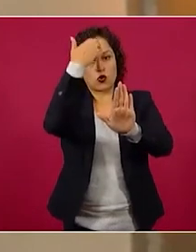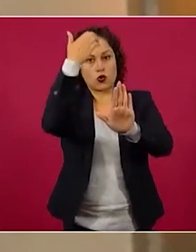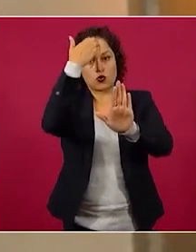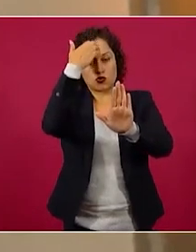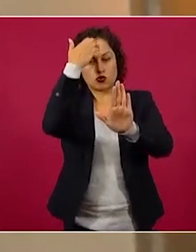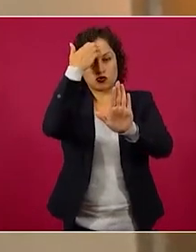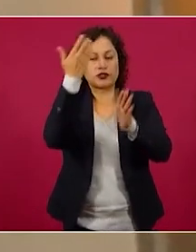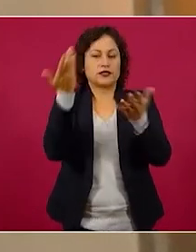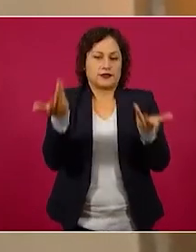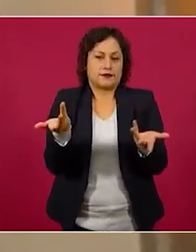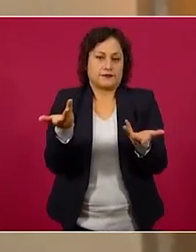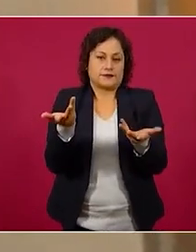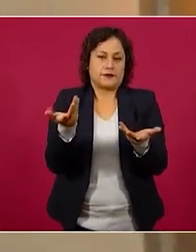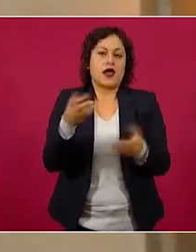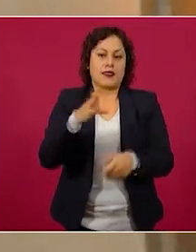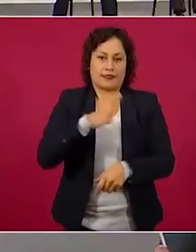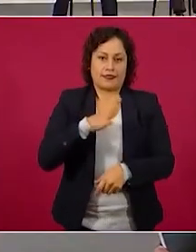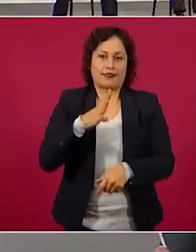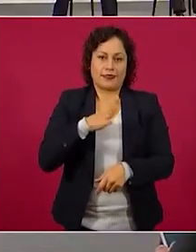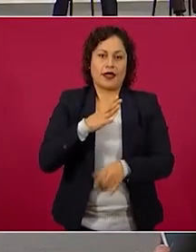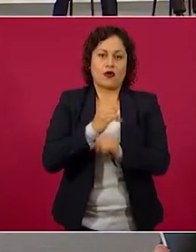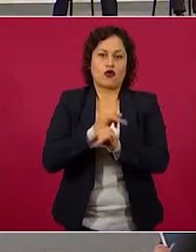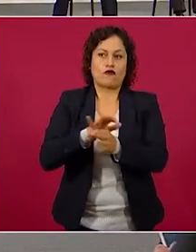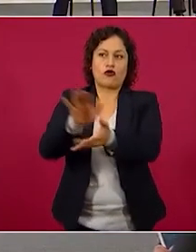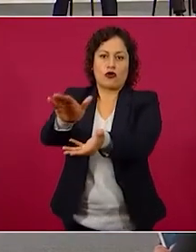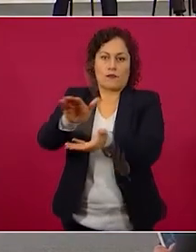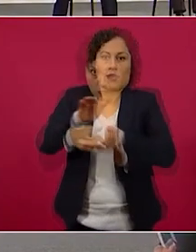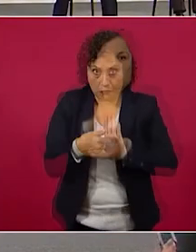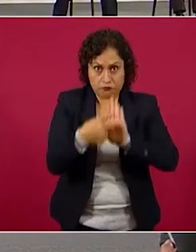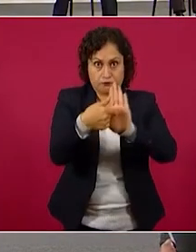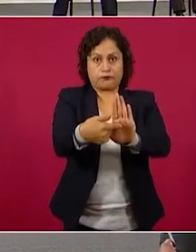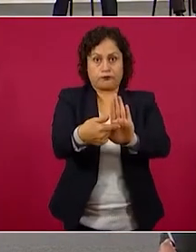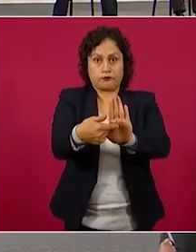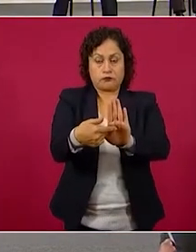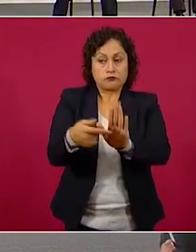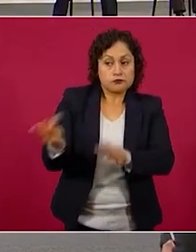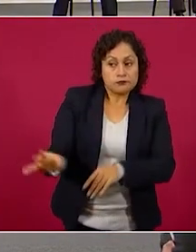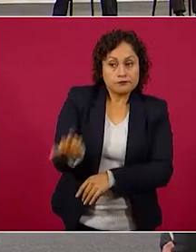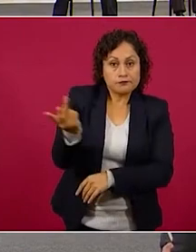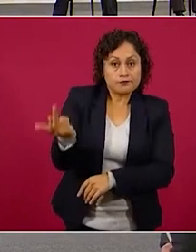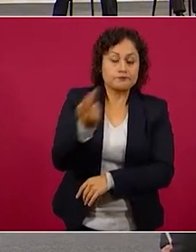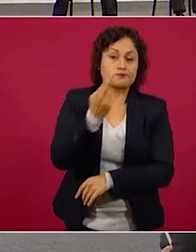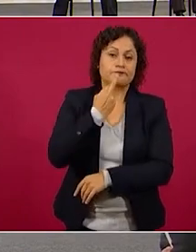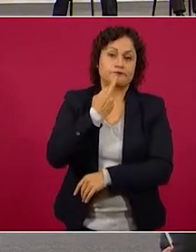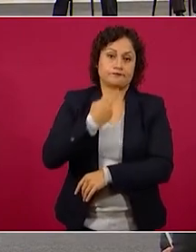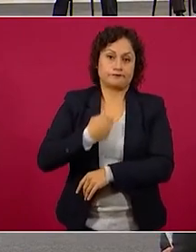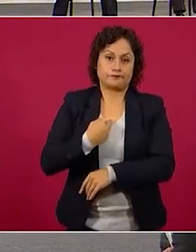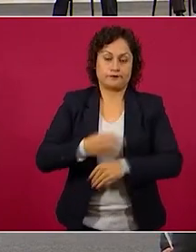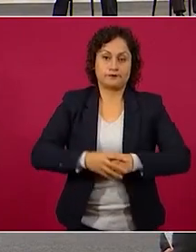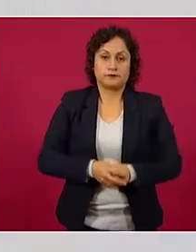documentación que me hicieron llegar los ciudadanos el caso que nos ocupa